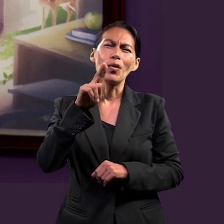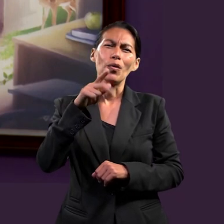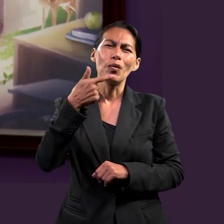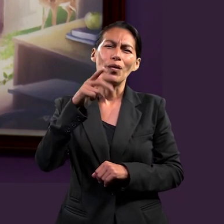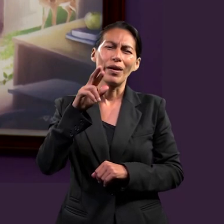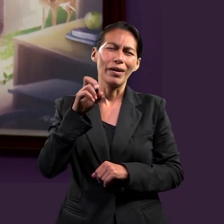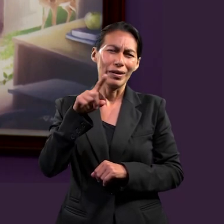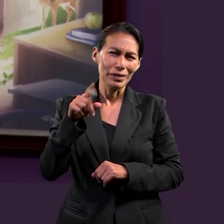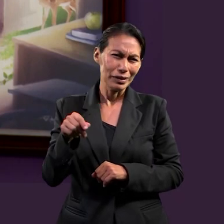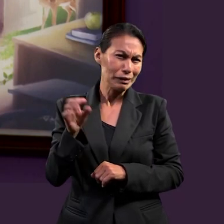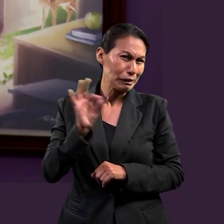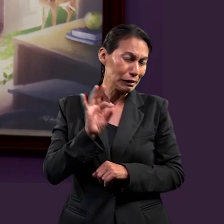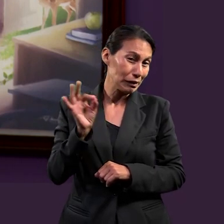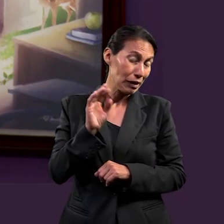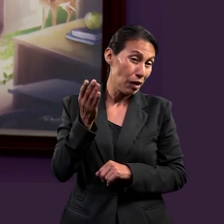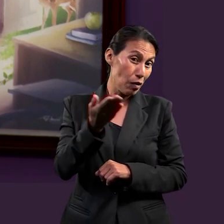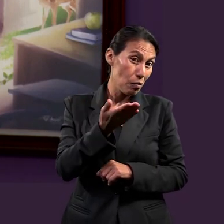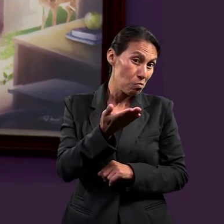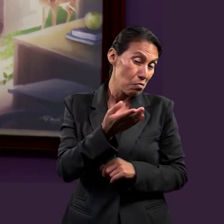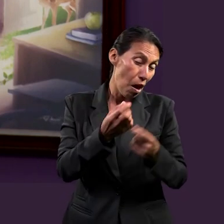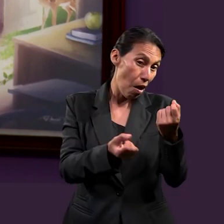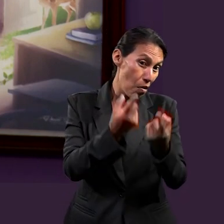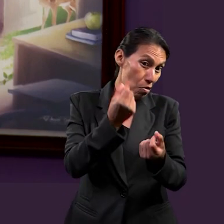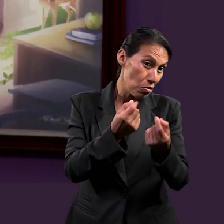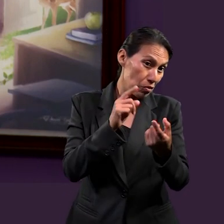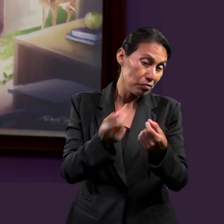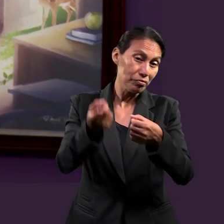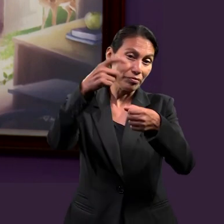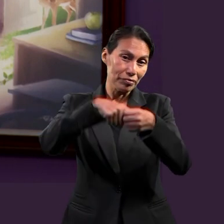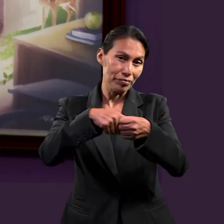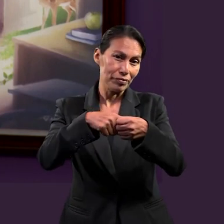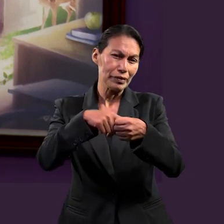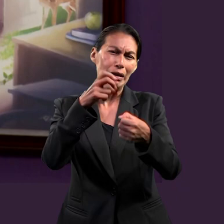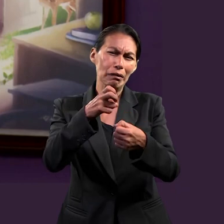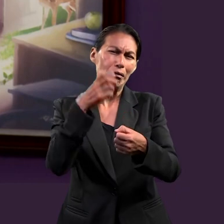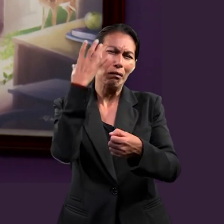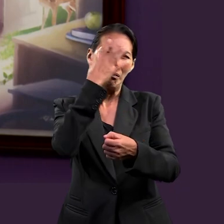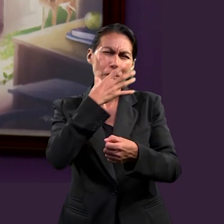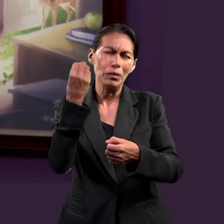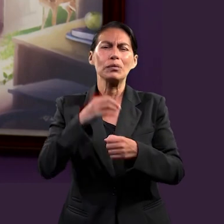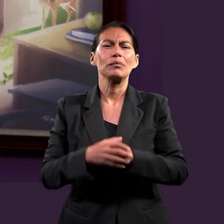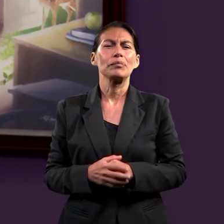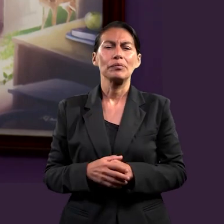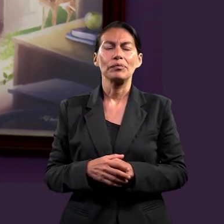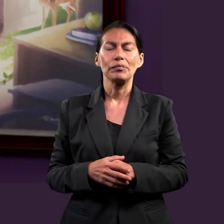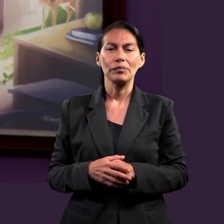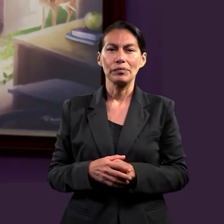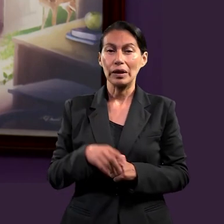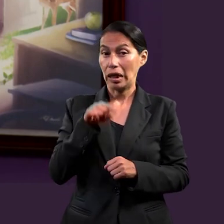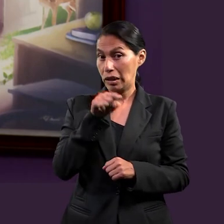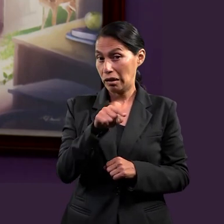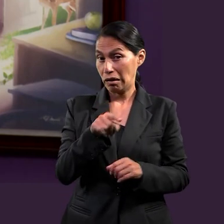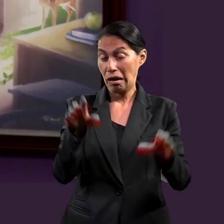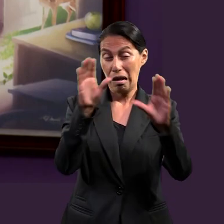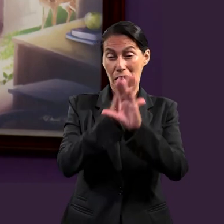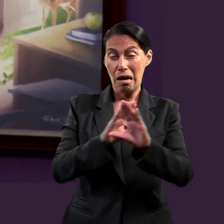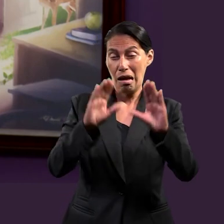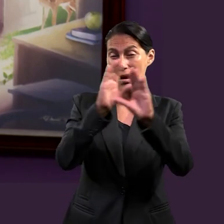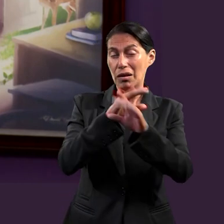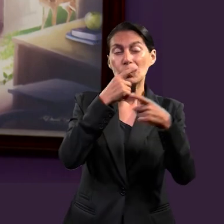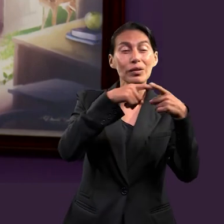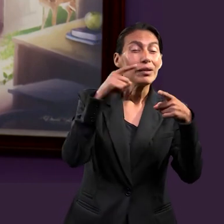de nosotros quizá hemos asistido y es una experiencia única porque allí hay